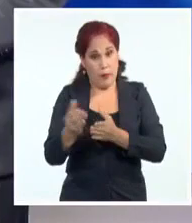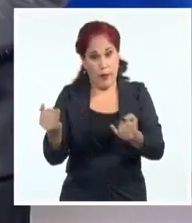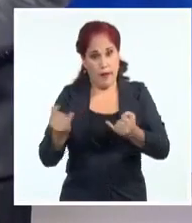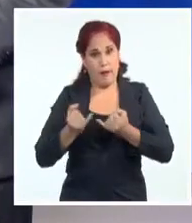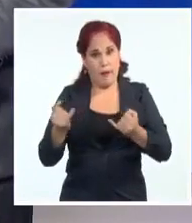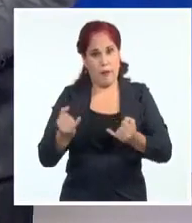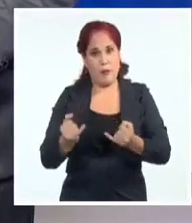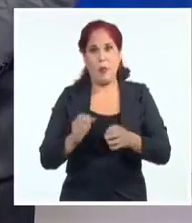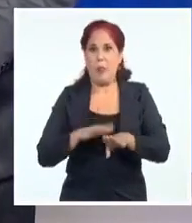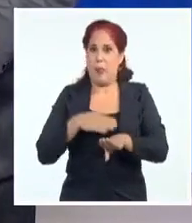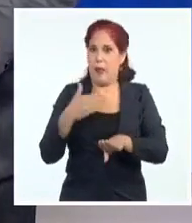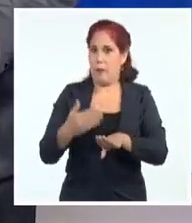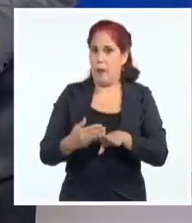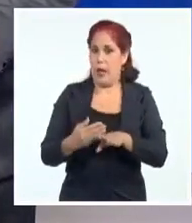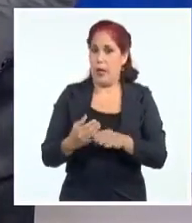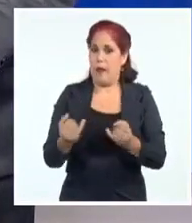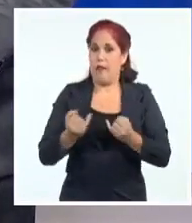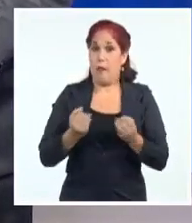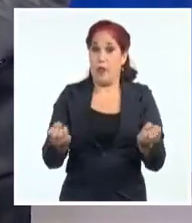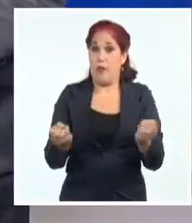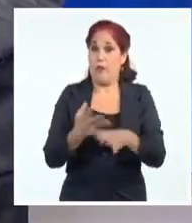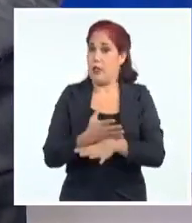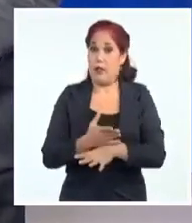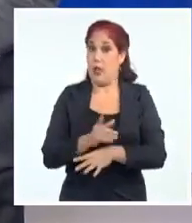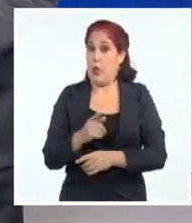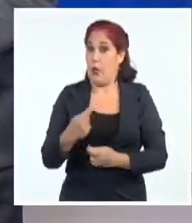evitar ser víctima de la desinformación y las malas intenciones.